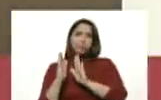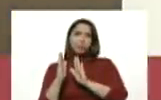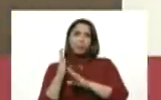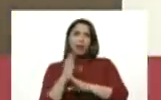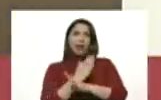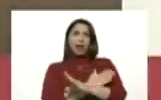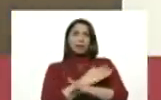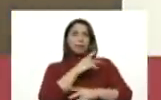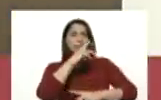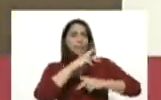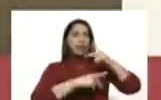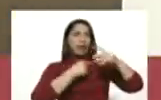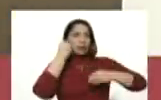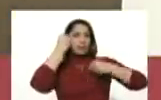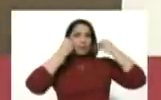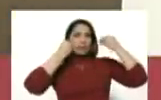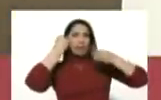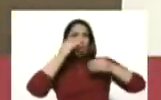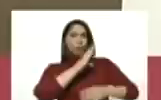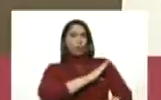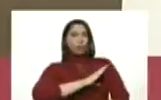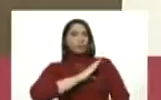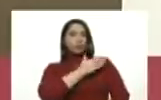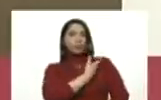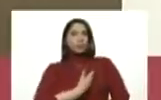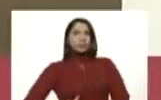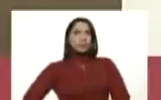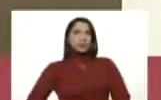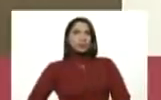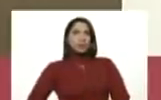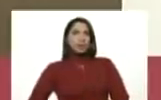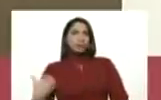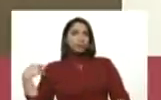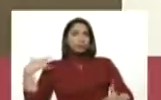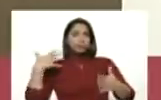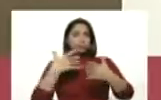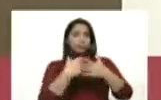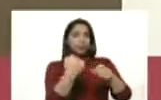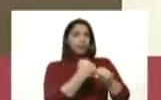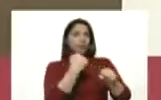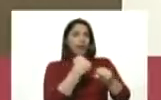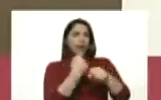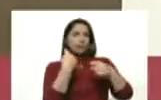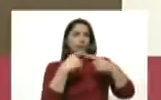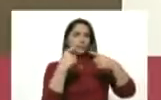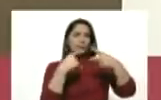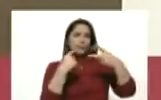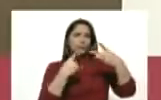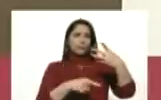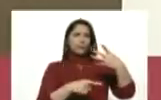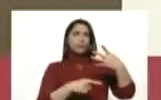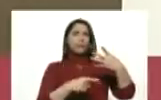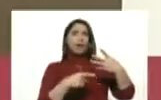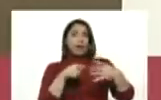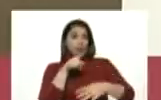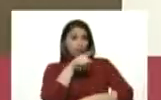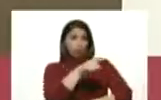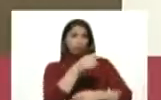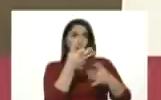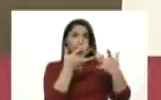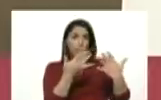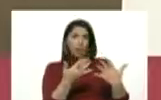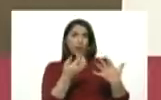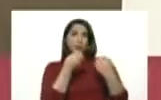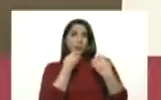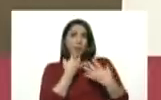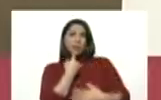Previamente planificado, la comisión presidencial ha venido trabajando una serie de recomendaciones que están en sus manos, como usted bien lo dijo.